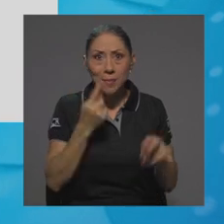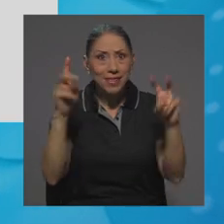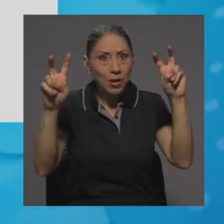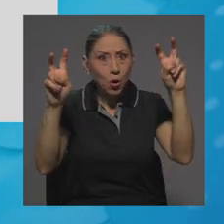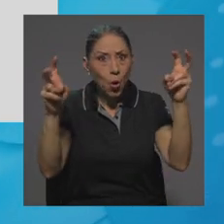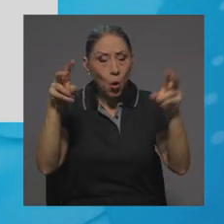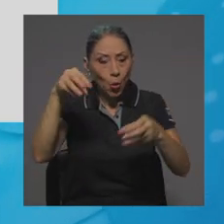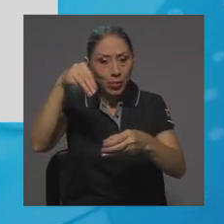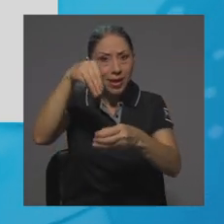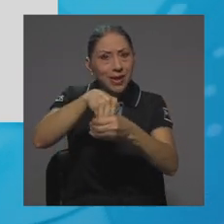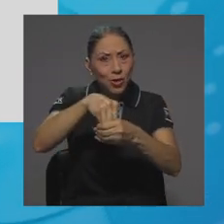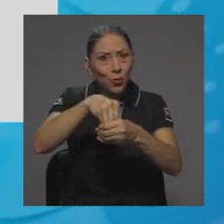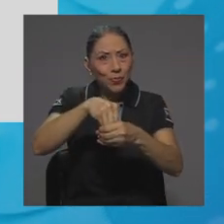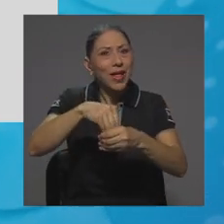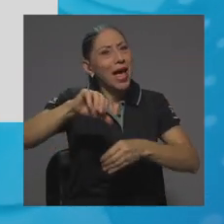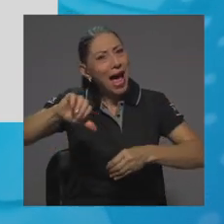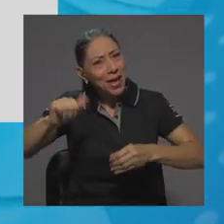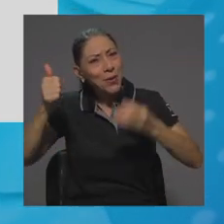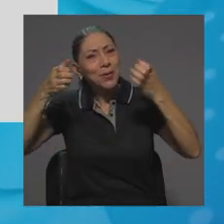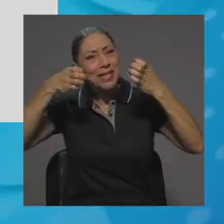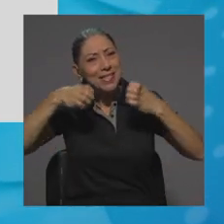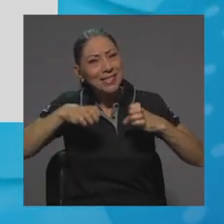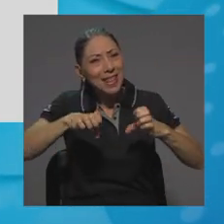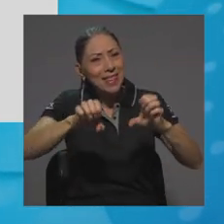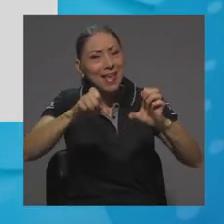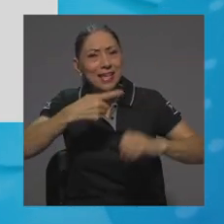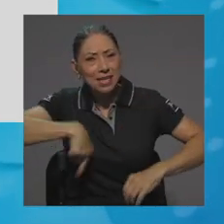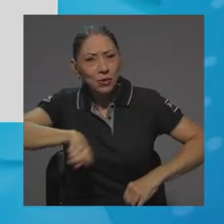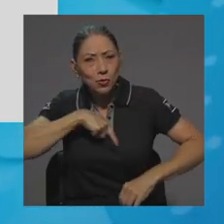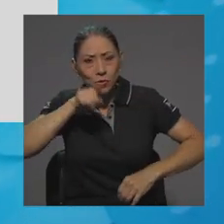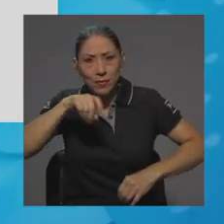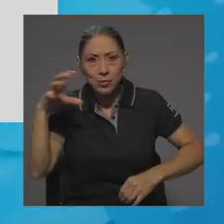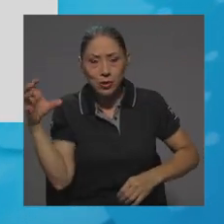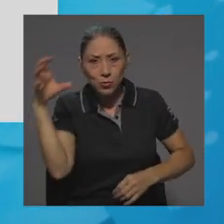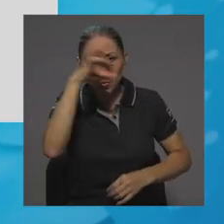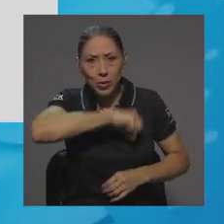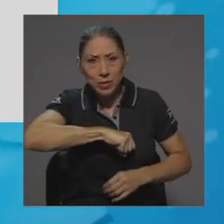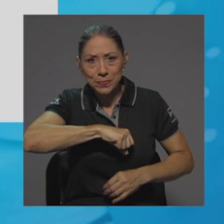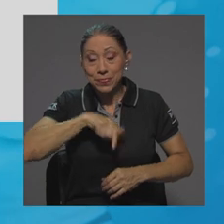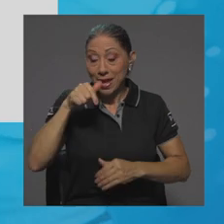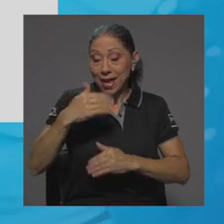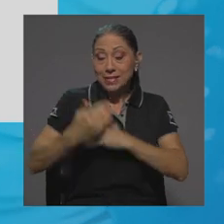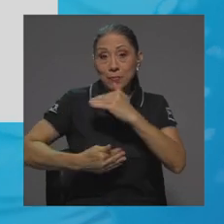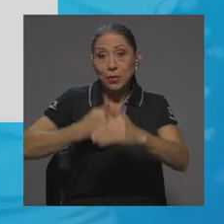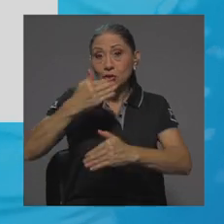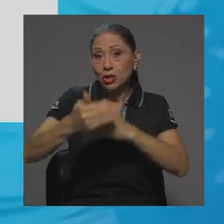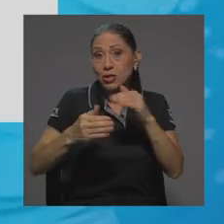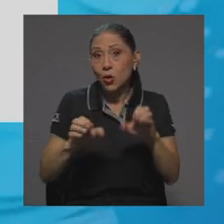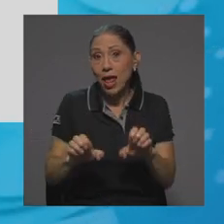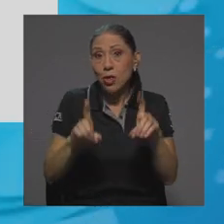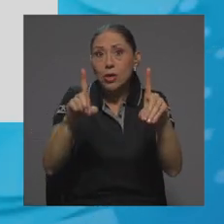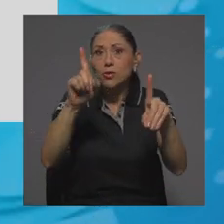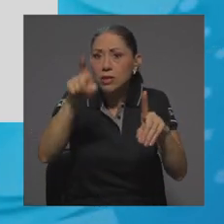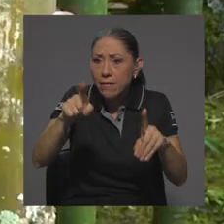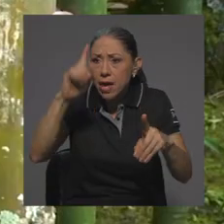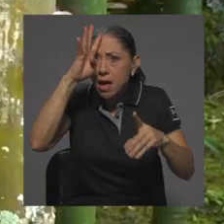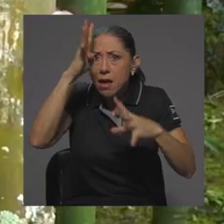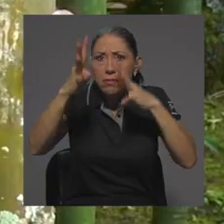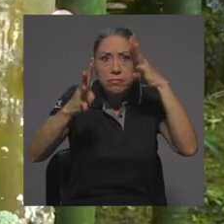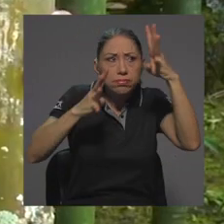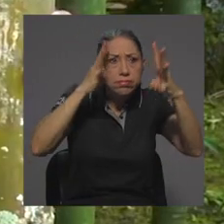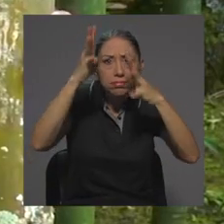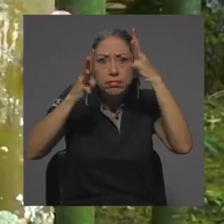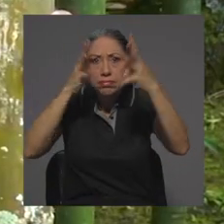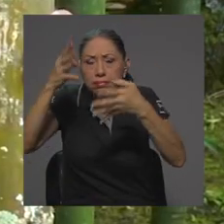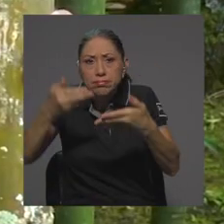hay otras estrategias que debemos descubrir, que estamos en un proceso donde la educación se innova y